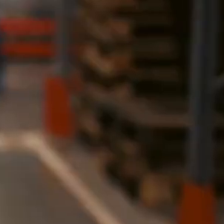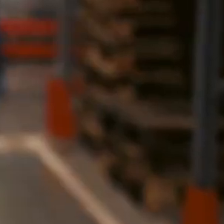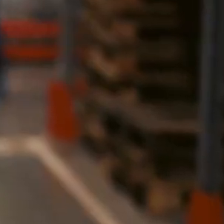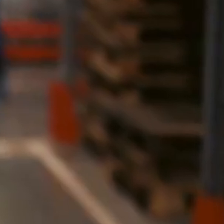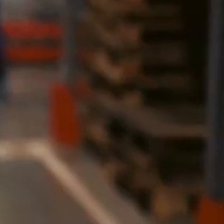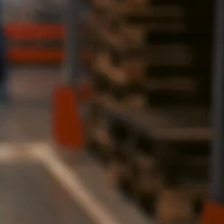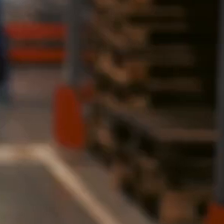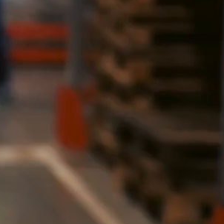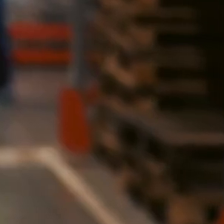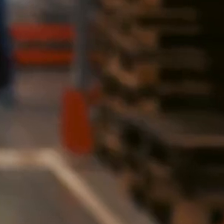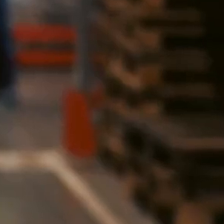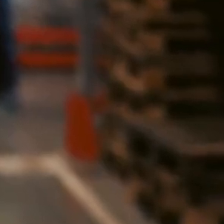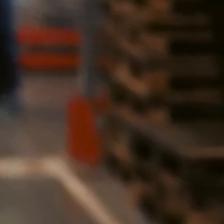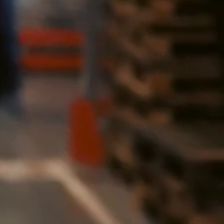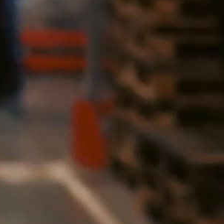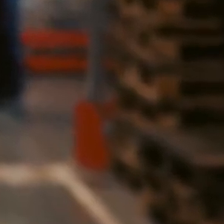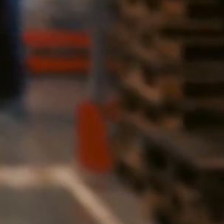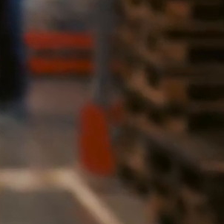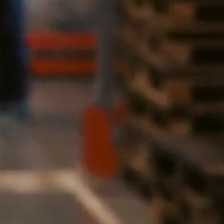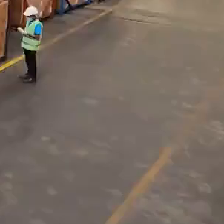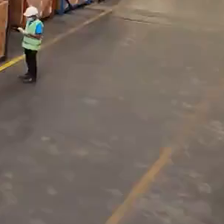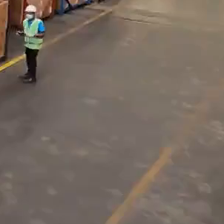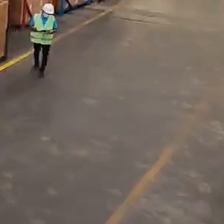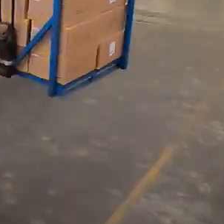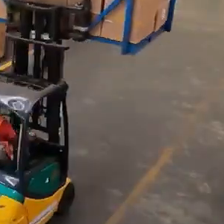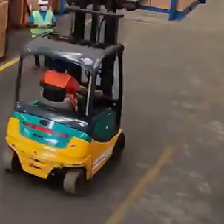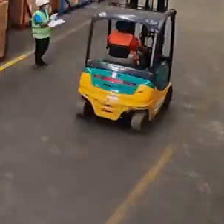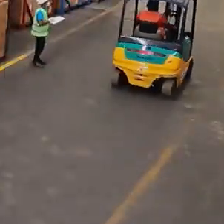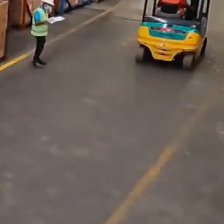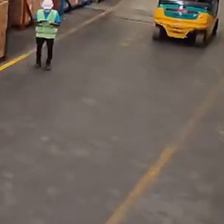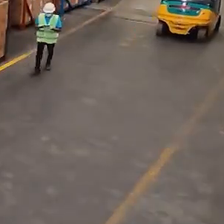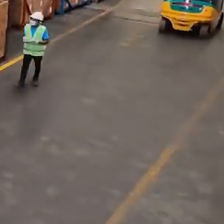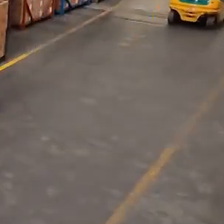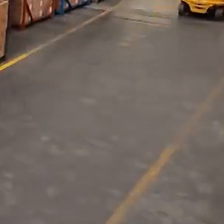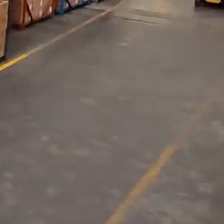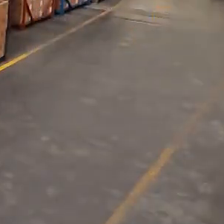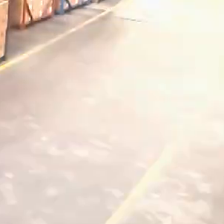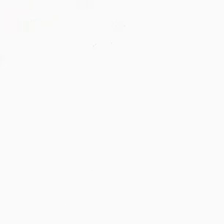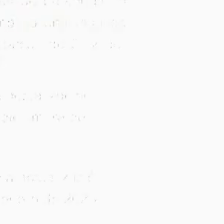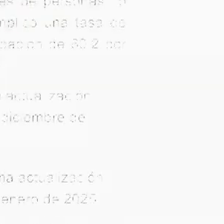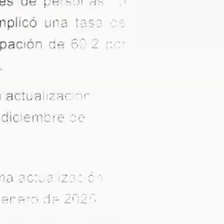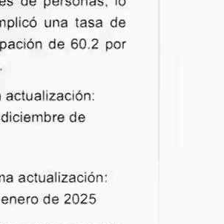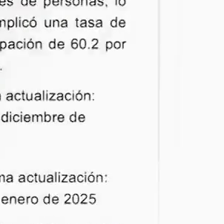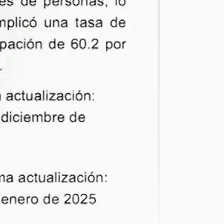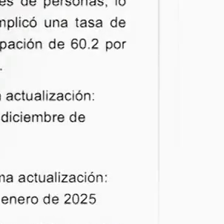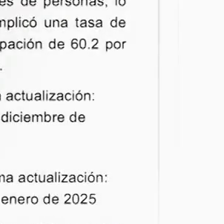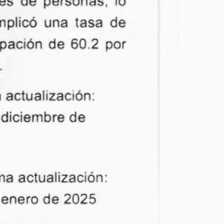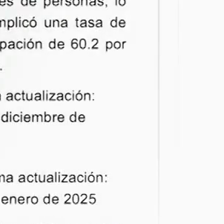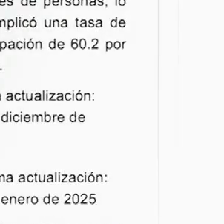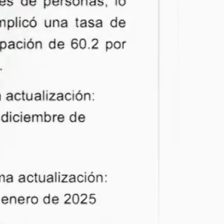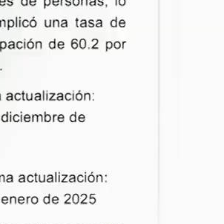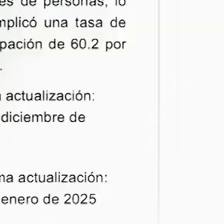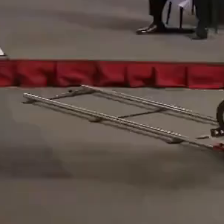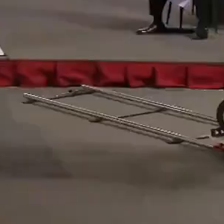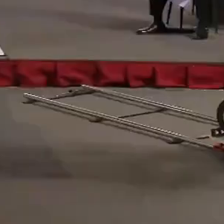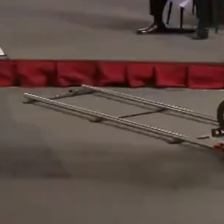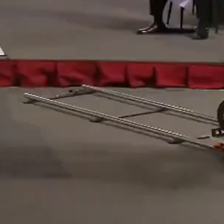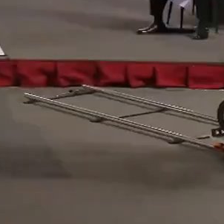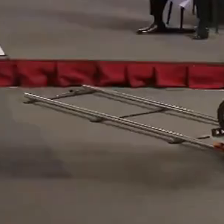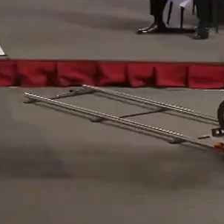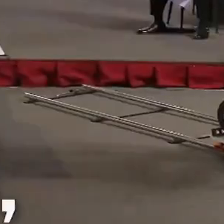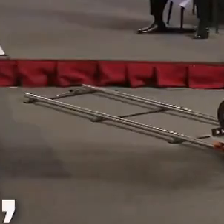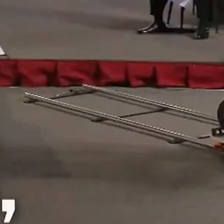Con imágenes de Israel Ortega, Aurora Castillejos, Canal 14. El humanismo mexicano